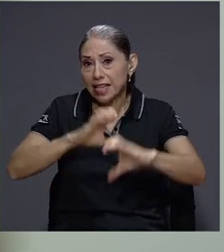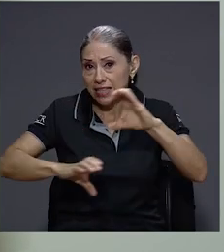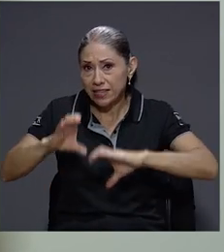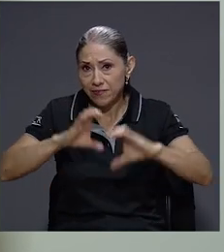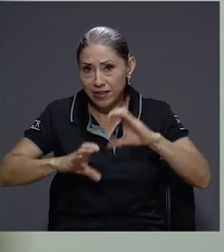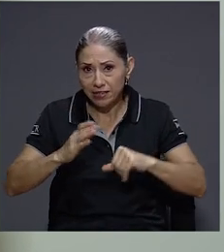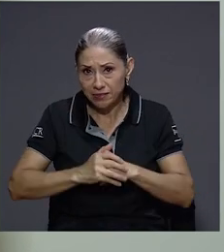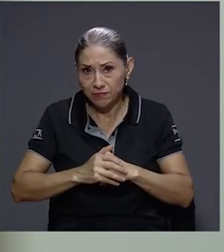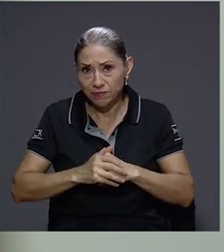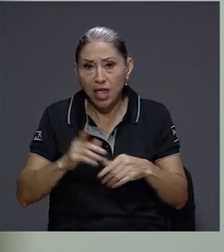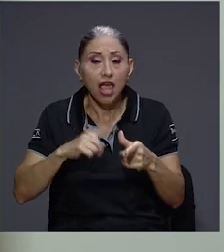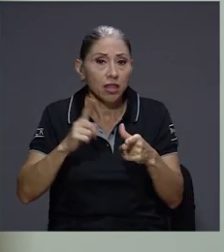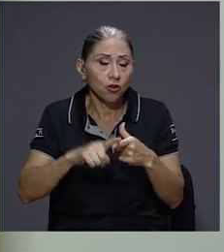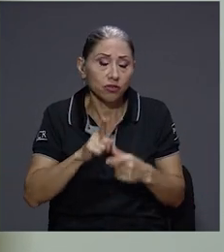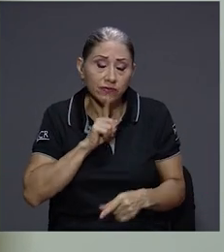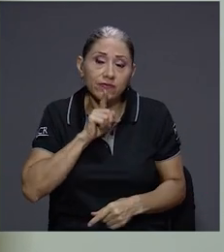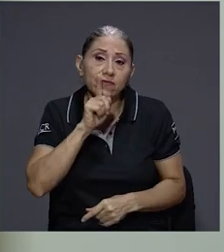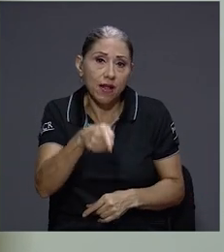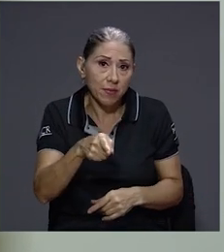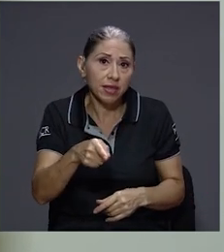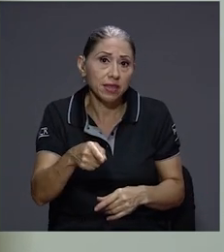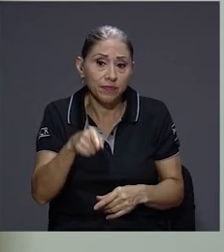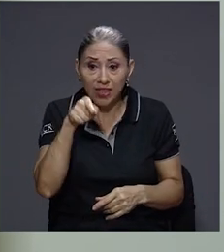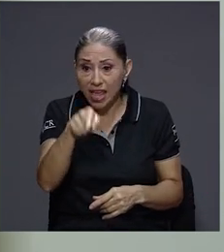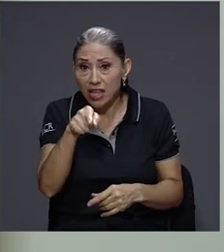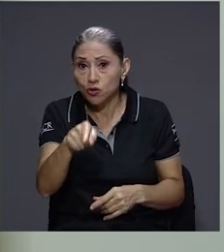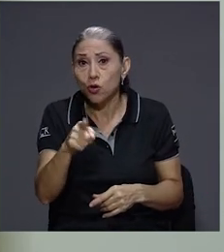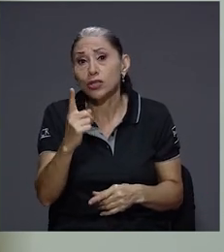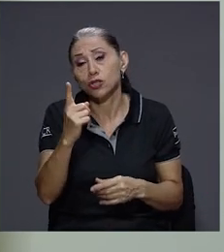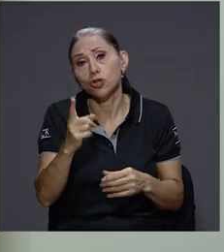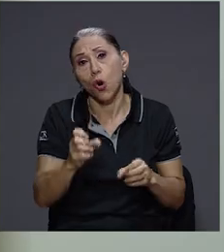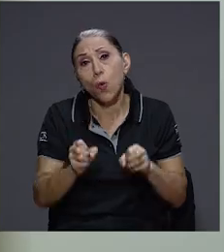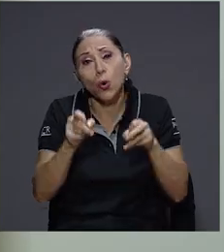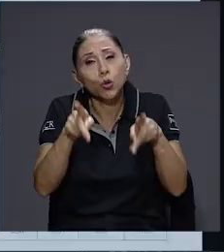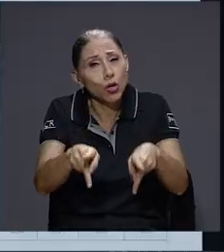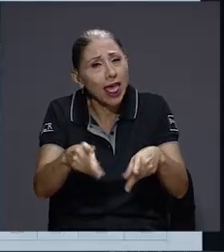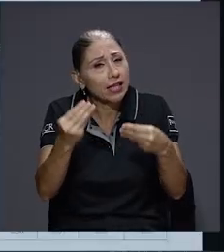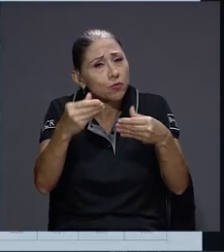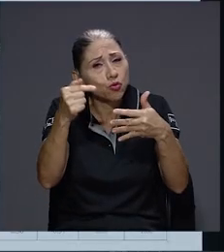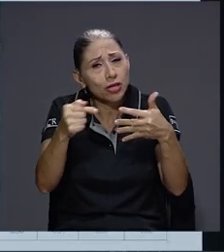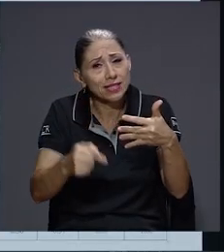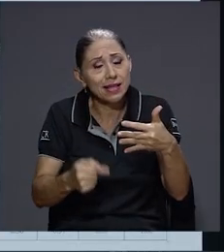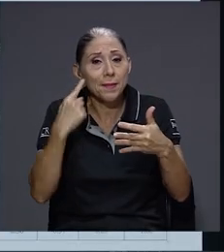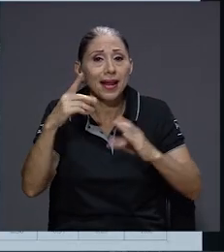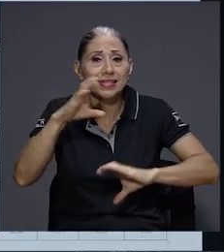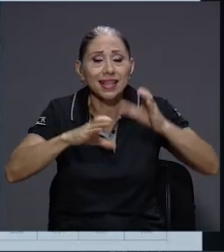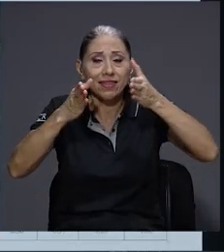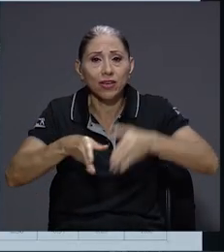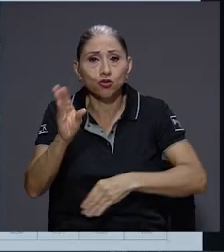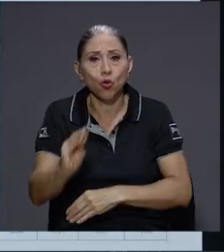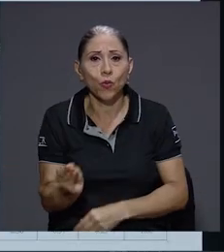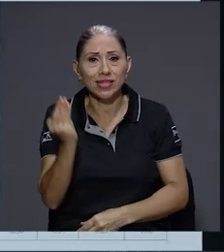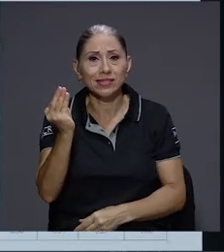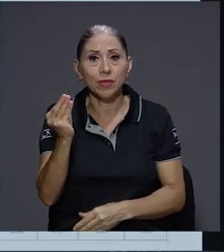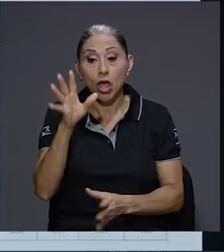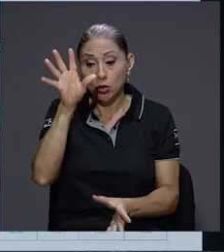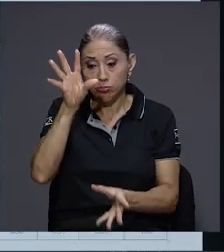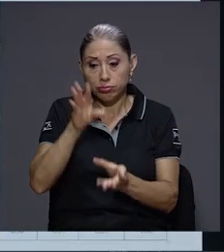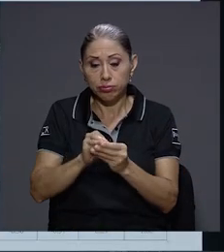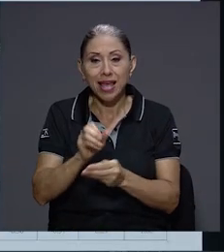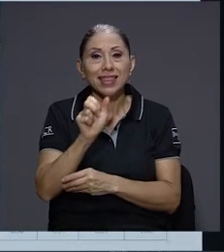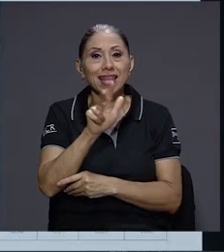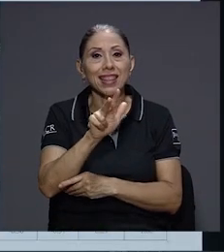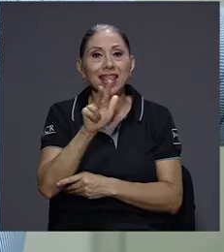creo que sin lugar a dudas, esto abre las oportunidades para muchos científicos jóvenes. En total se entregaron 35 becas para